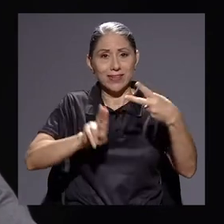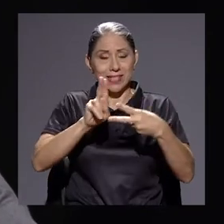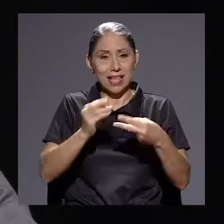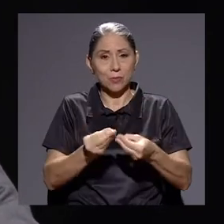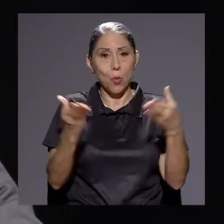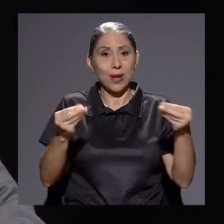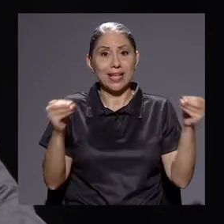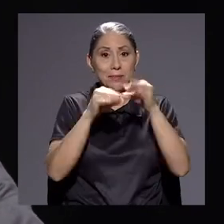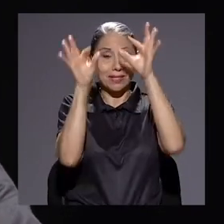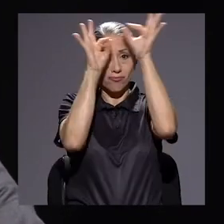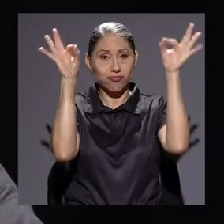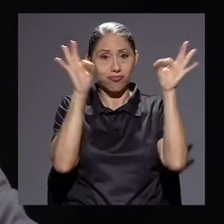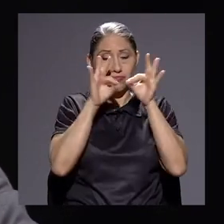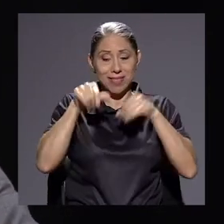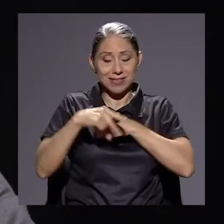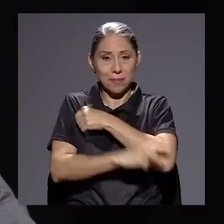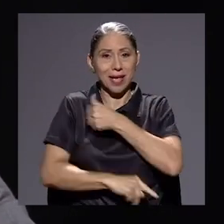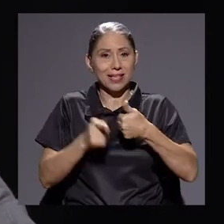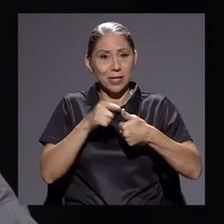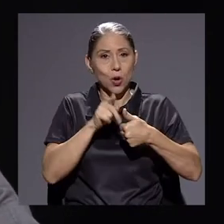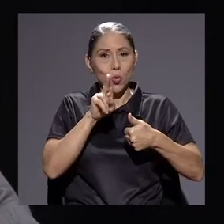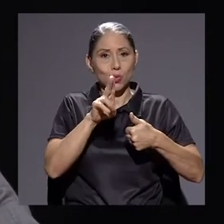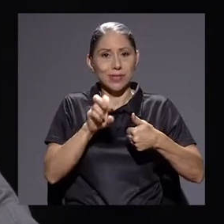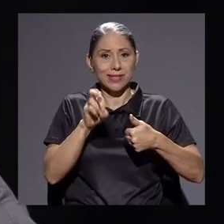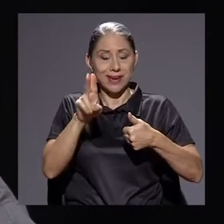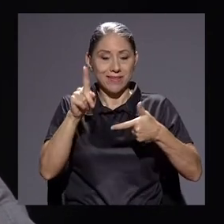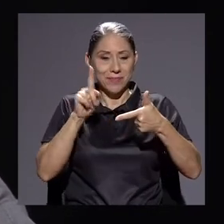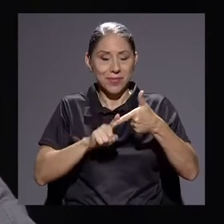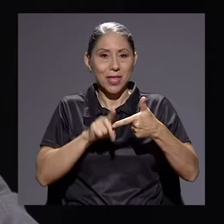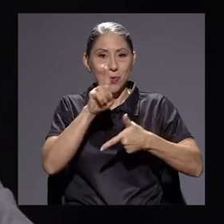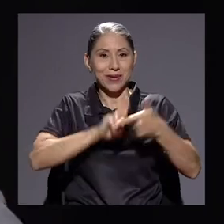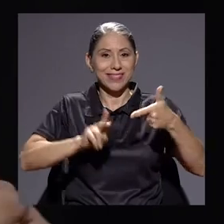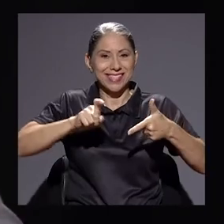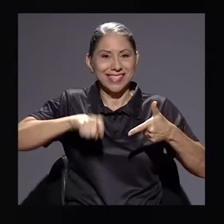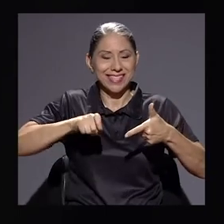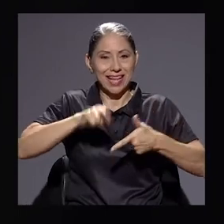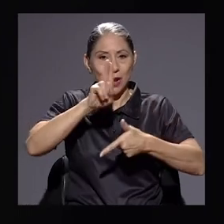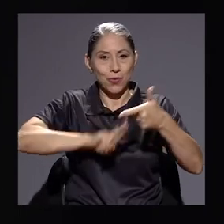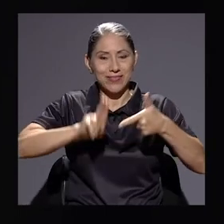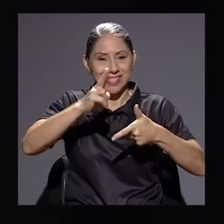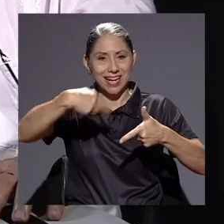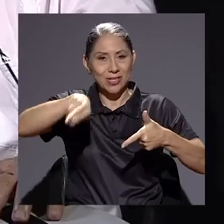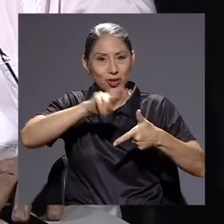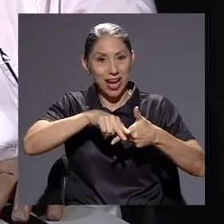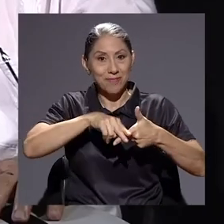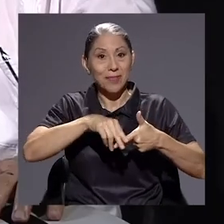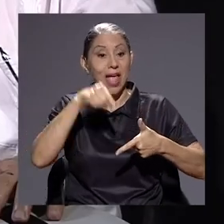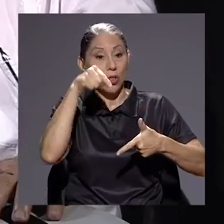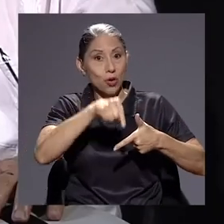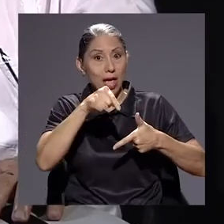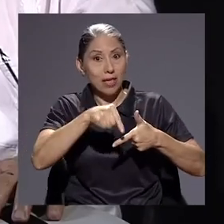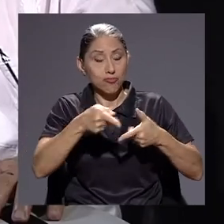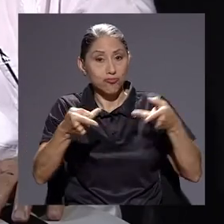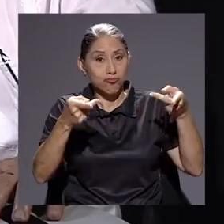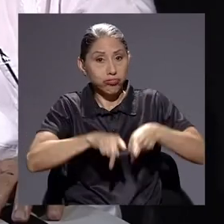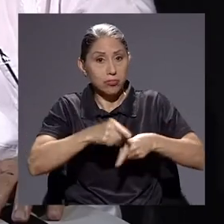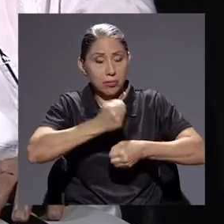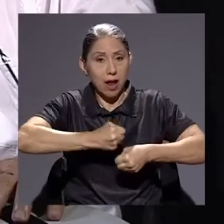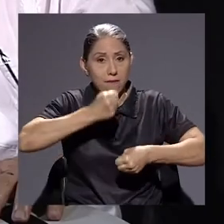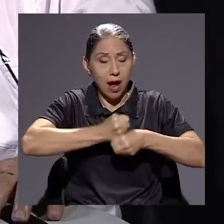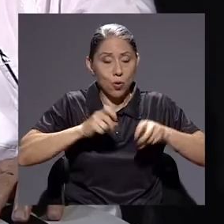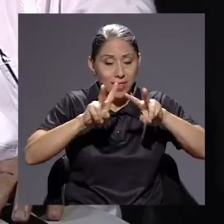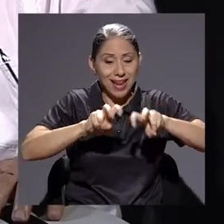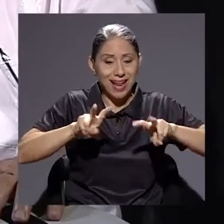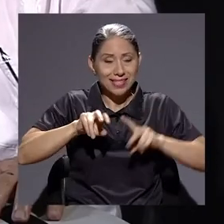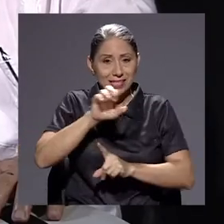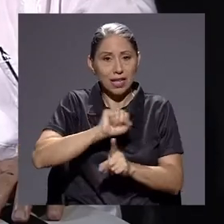más prestigiosas de este país, la Universidad de Costa Rica y la llamada Universidad Necesaria, la Universidad Nacional, donde se desprende este trabajo que hace de